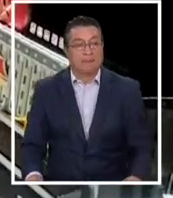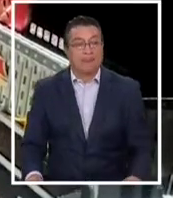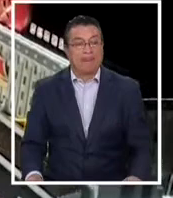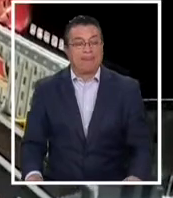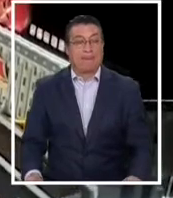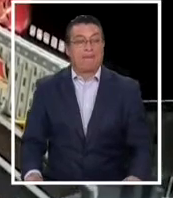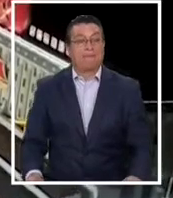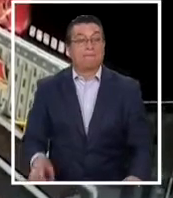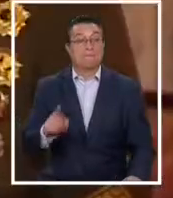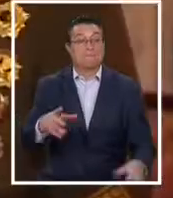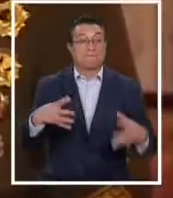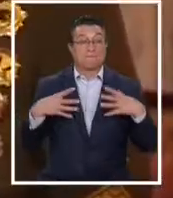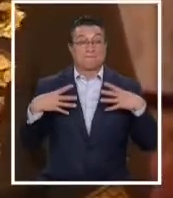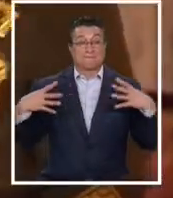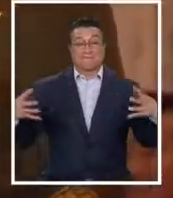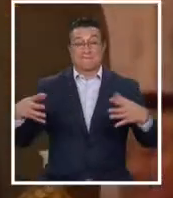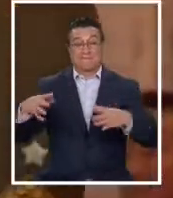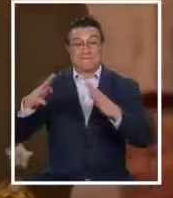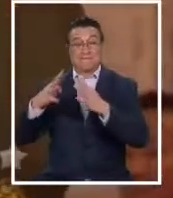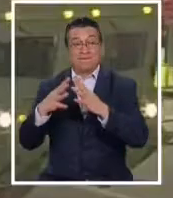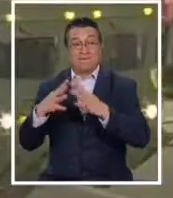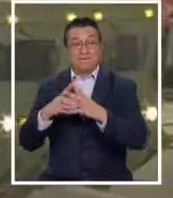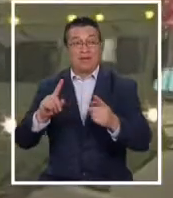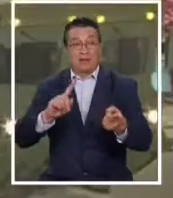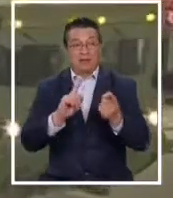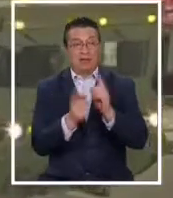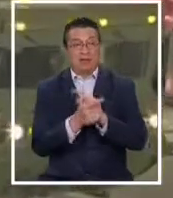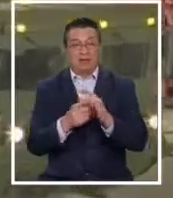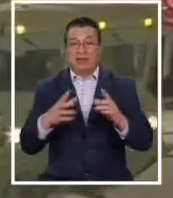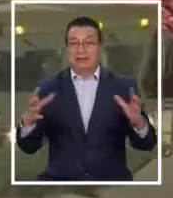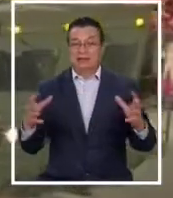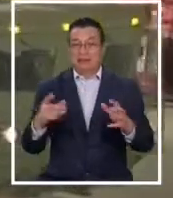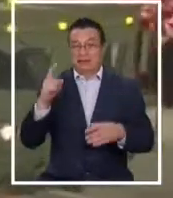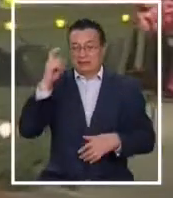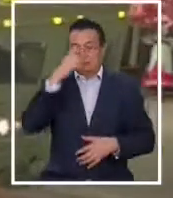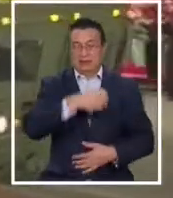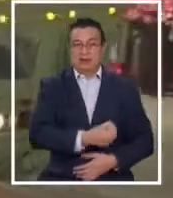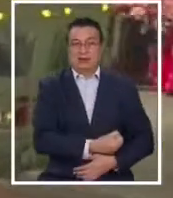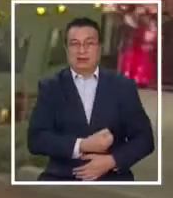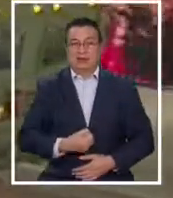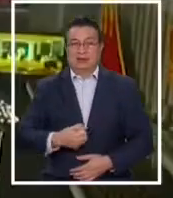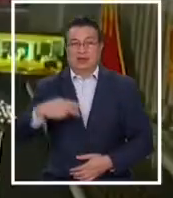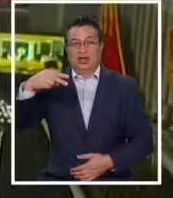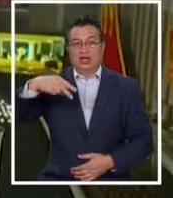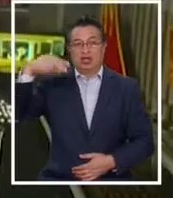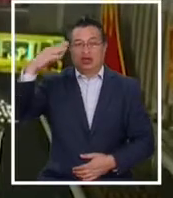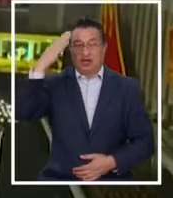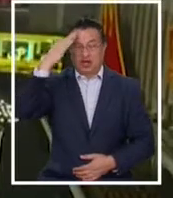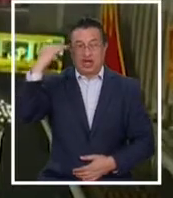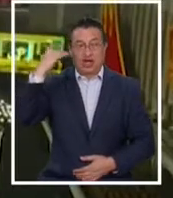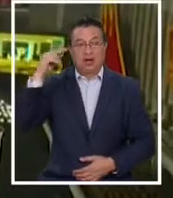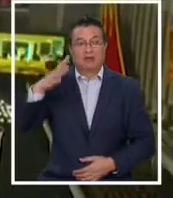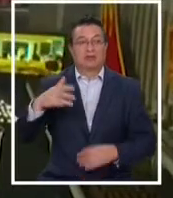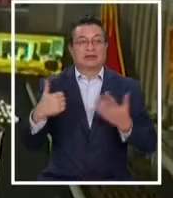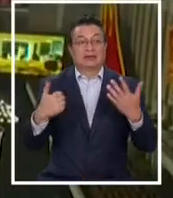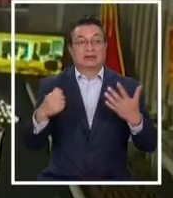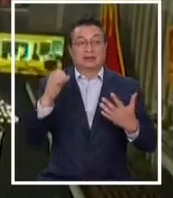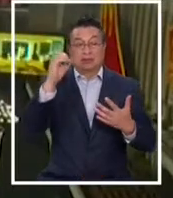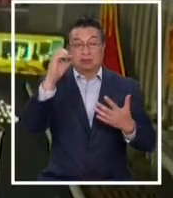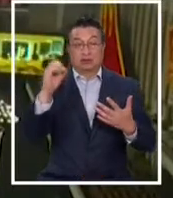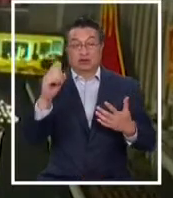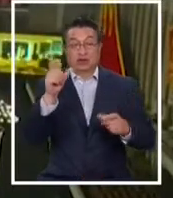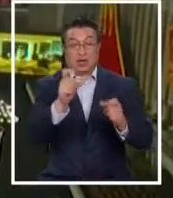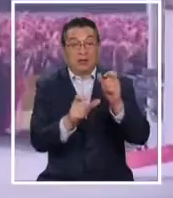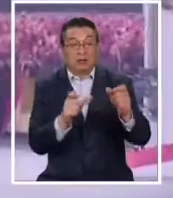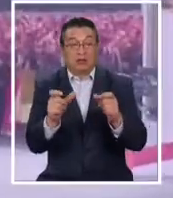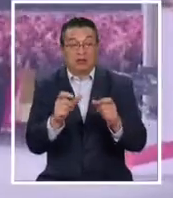Es este enorme despliegue militar el que contrasta con la dura situación económica que enfrenta Norcorea, donde se calcula que el 60% de la